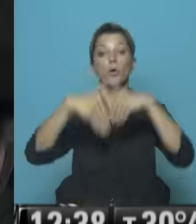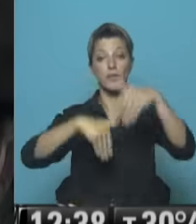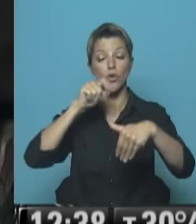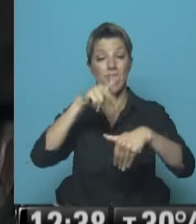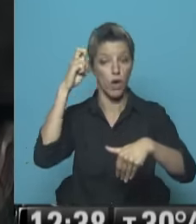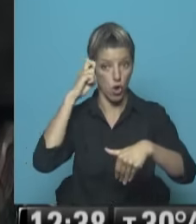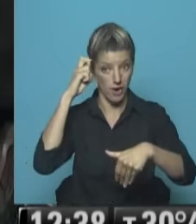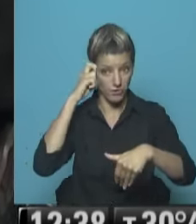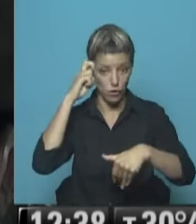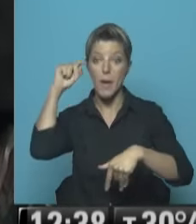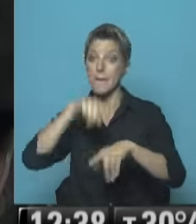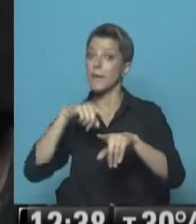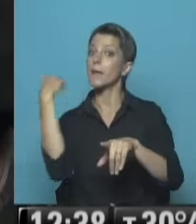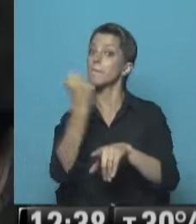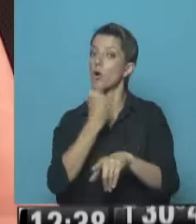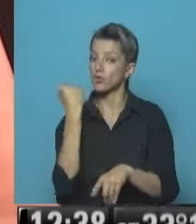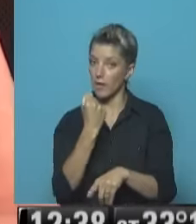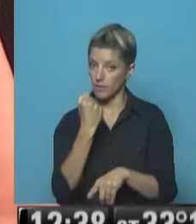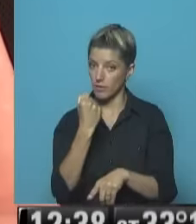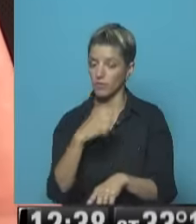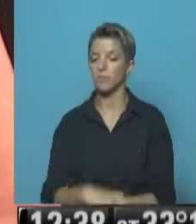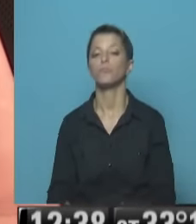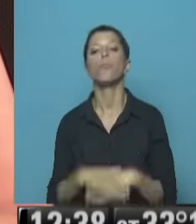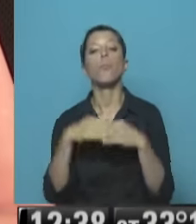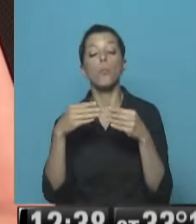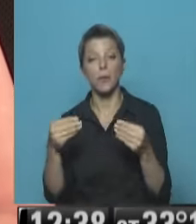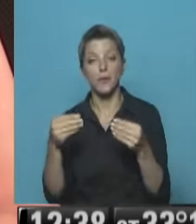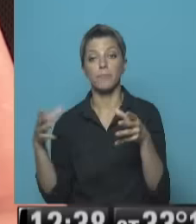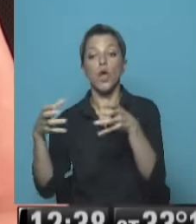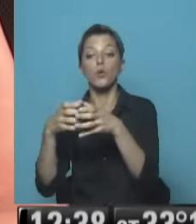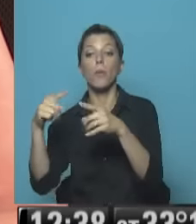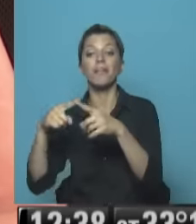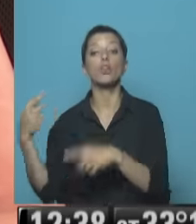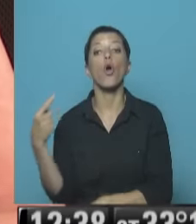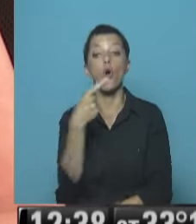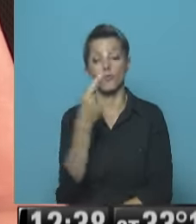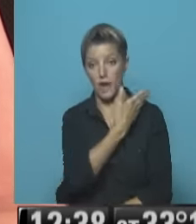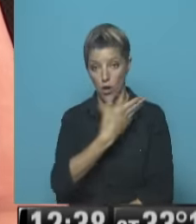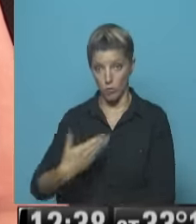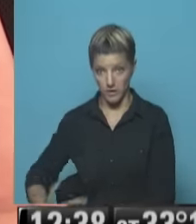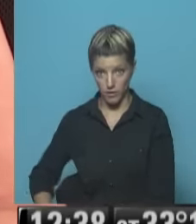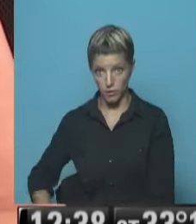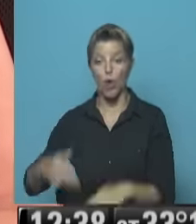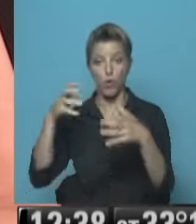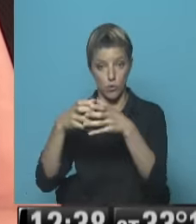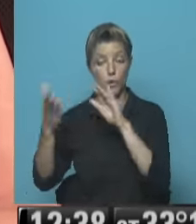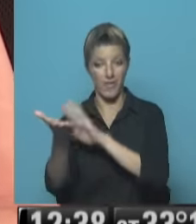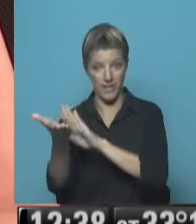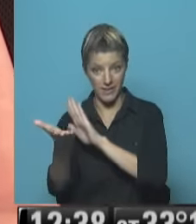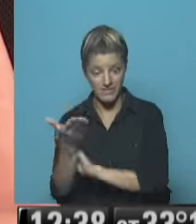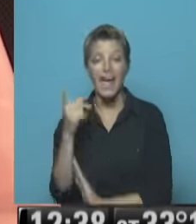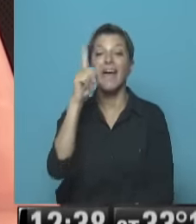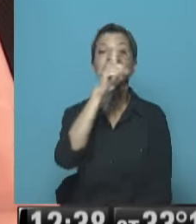muy importantes Porque la oposición, que era una coalición de partidos de derecha Sacó nada menos que